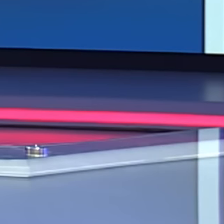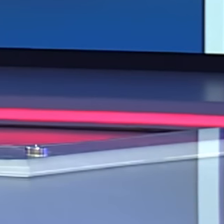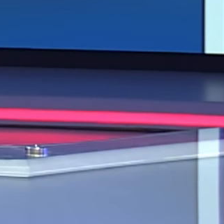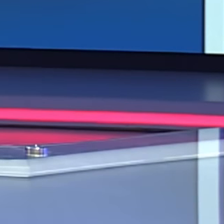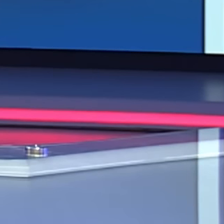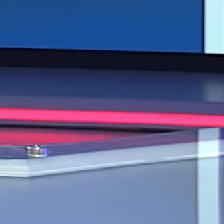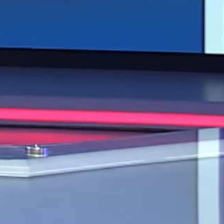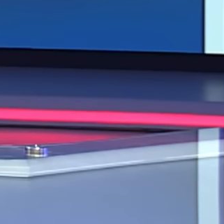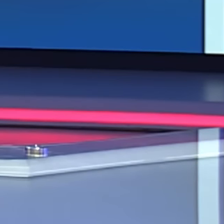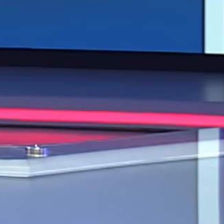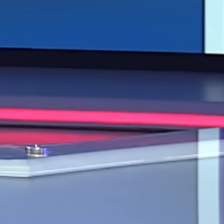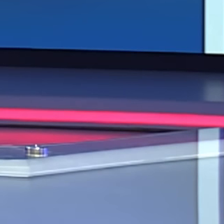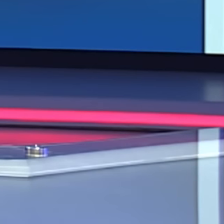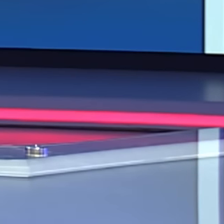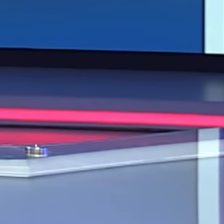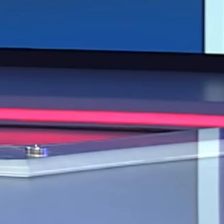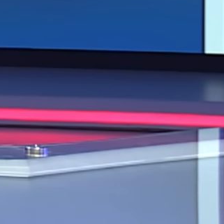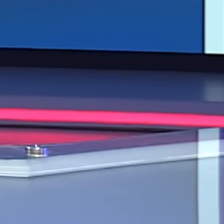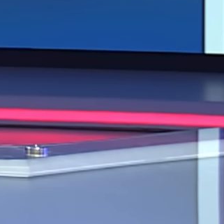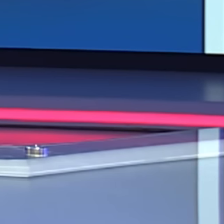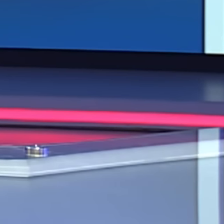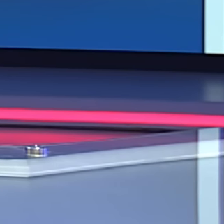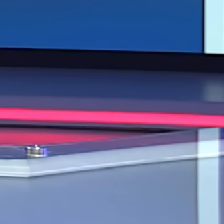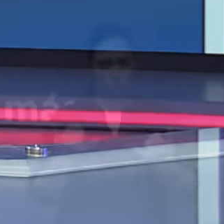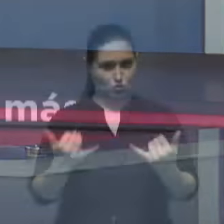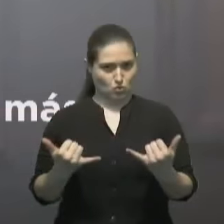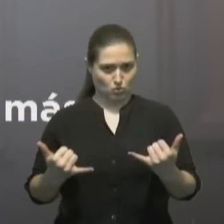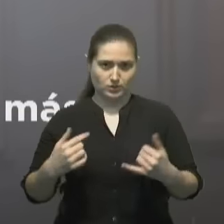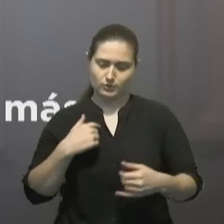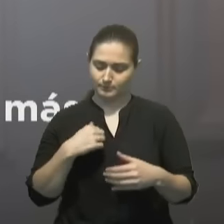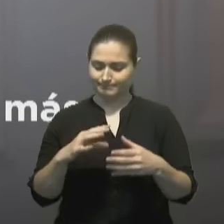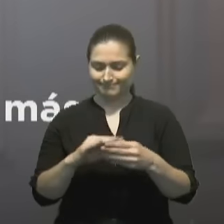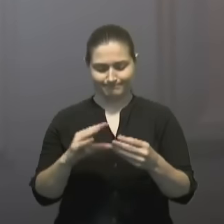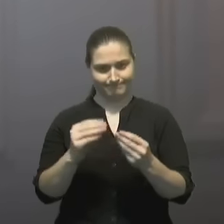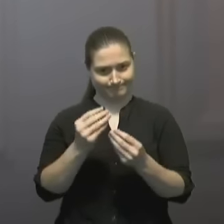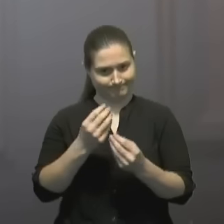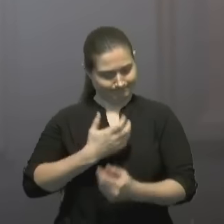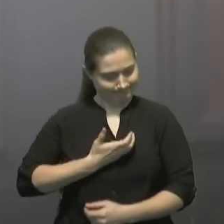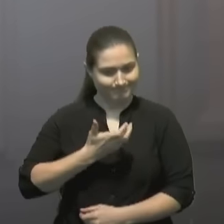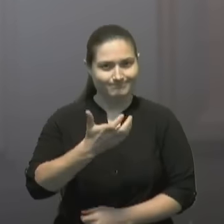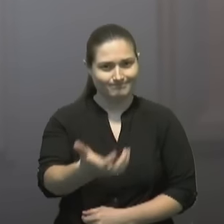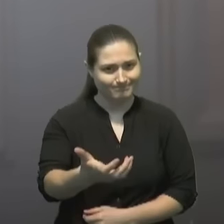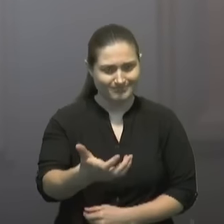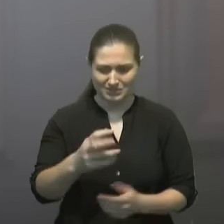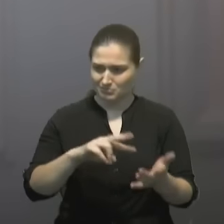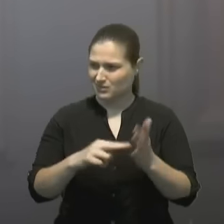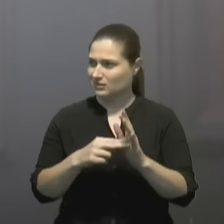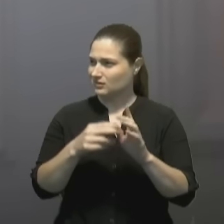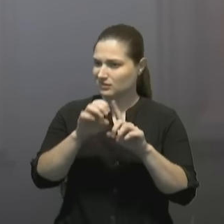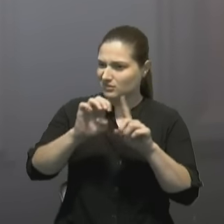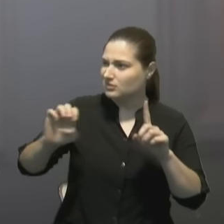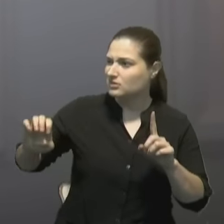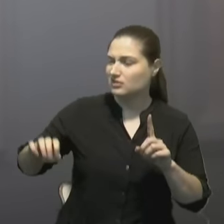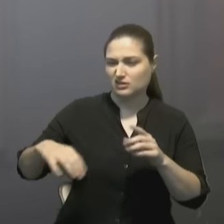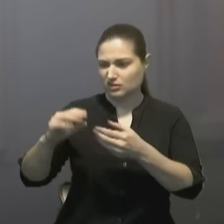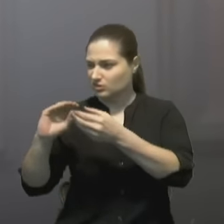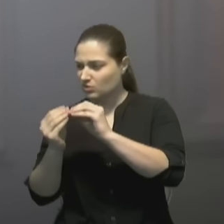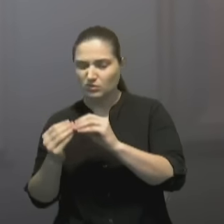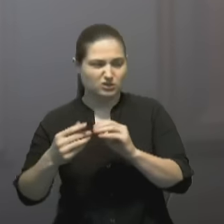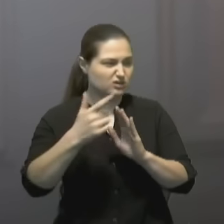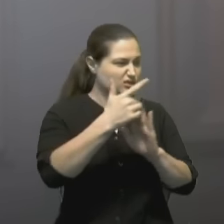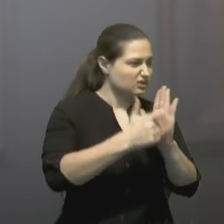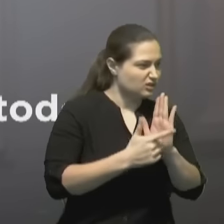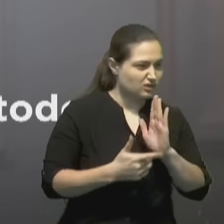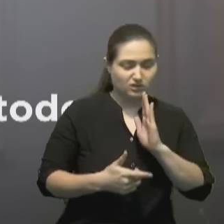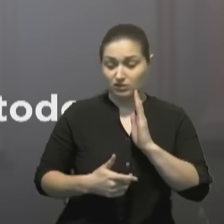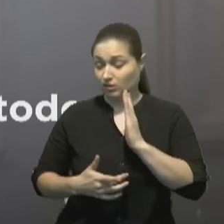7 de la noche, pasamos ahora al discurso. Un más allá de cifras, leyes y tecnicismos.